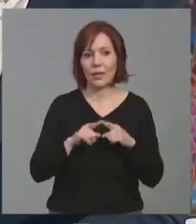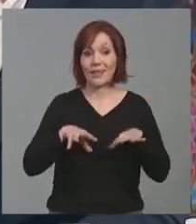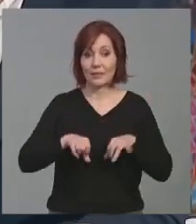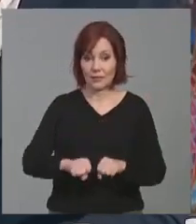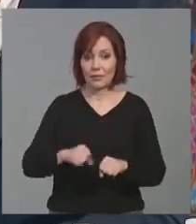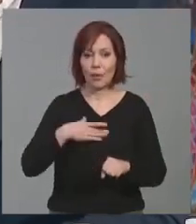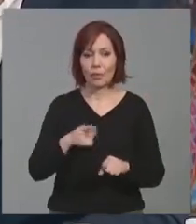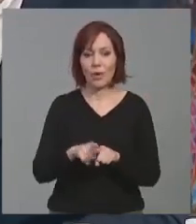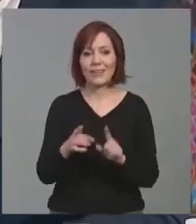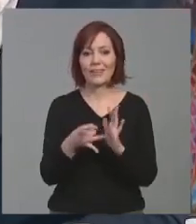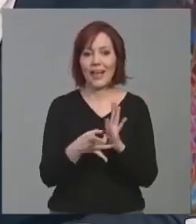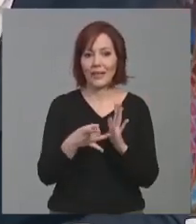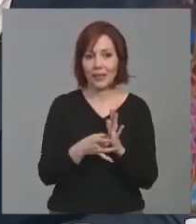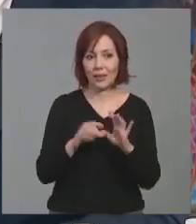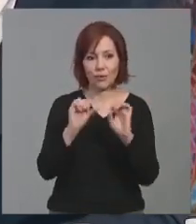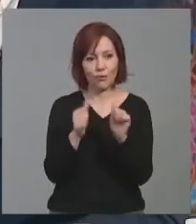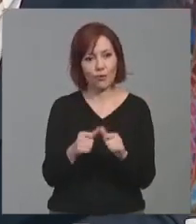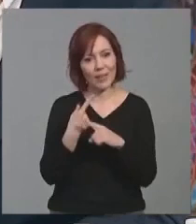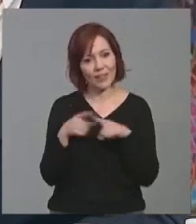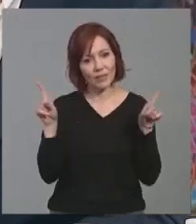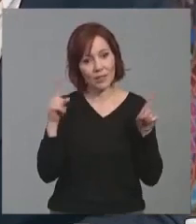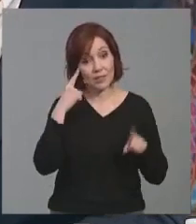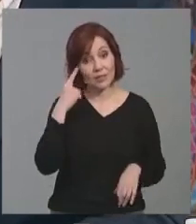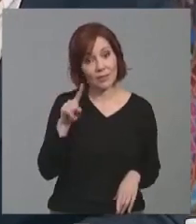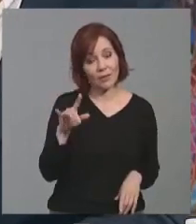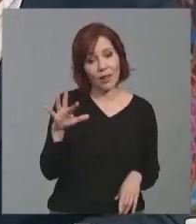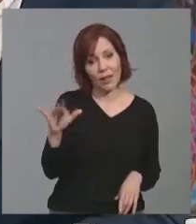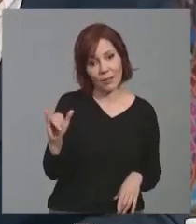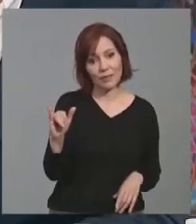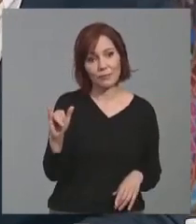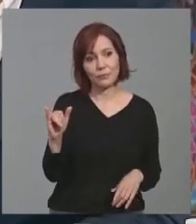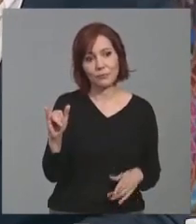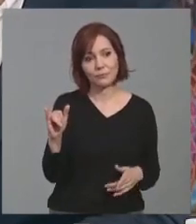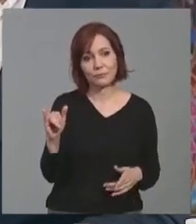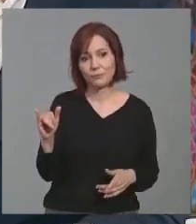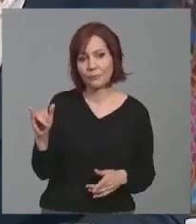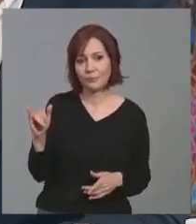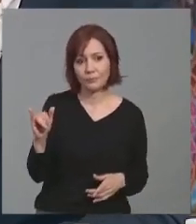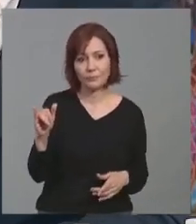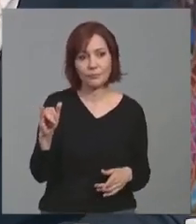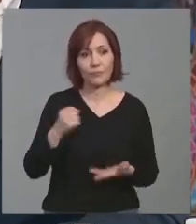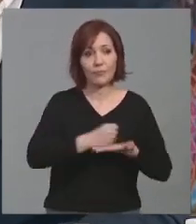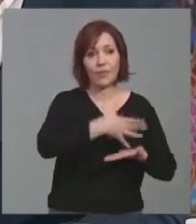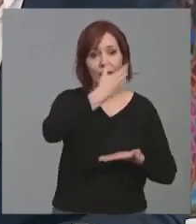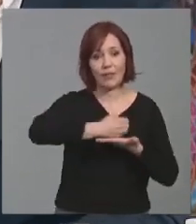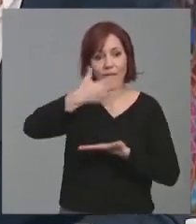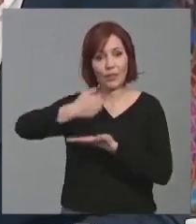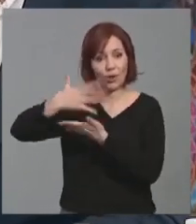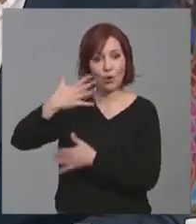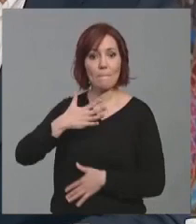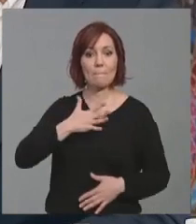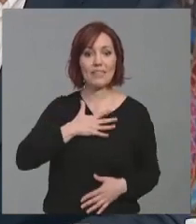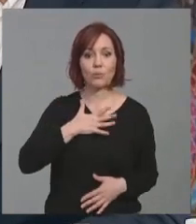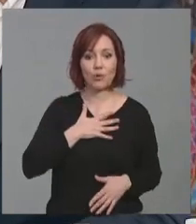alojamiento de calidad, un alojamiento diferente, tú sabes bien que tenemos, pues, diferentes edificios patrimoniales, privados,